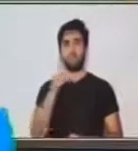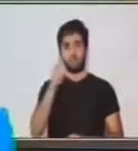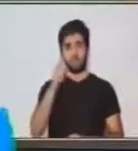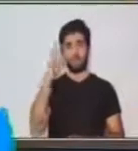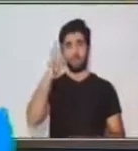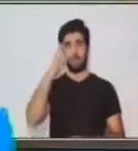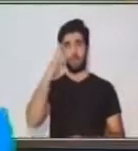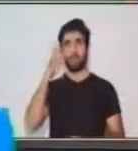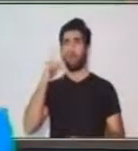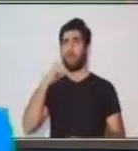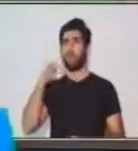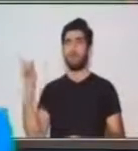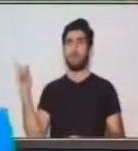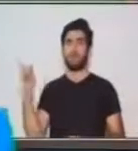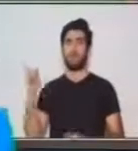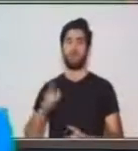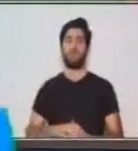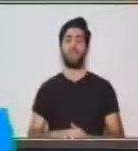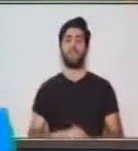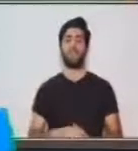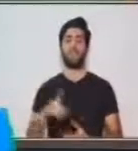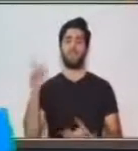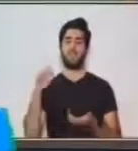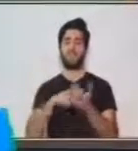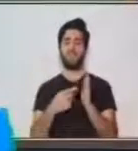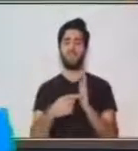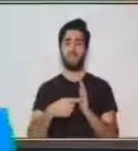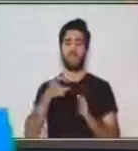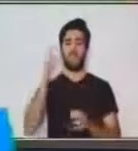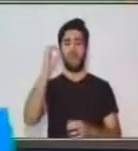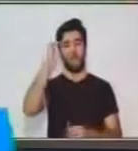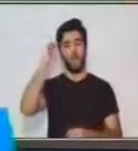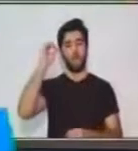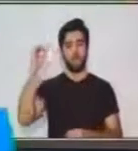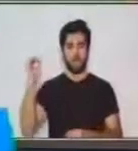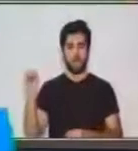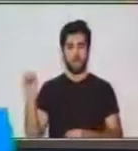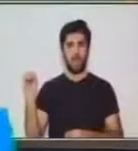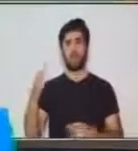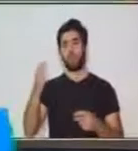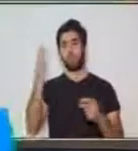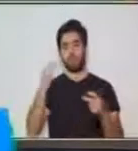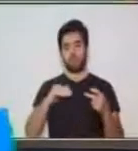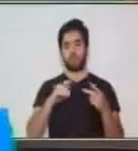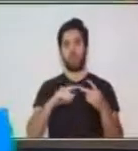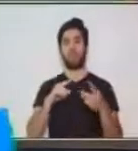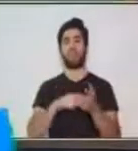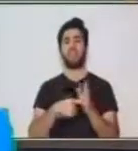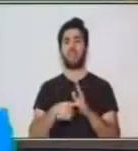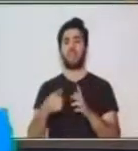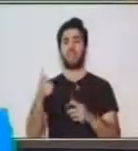¿Recuerdas qué es una opinión y qué es un argumento?